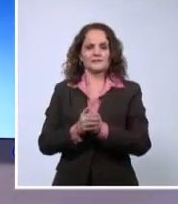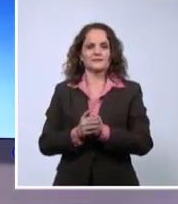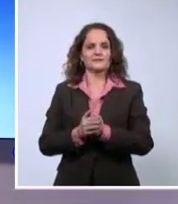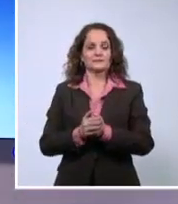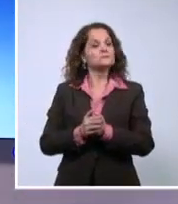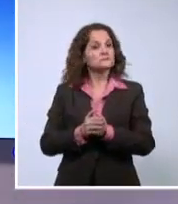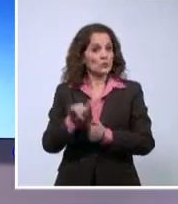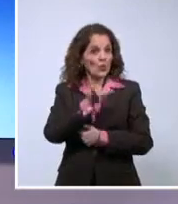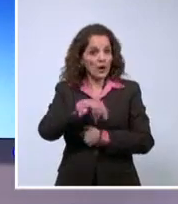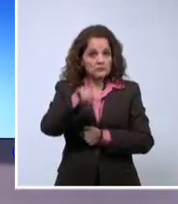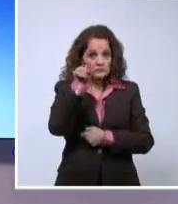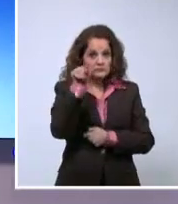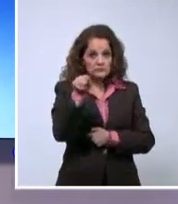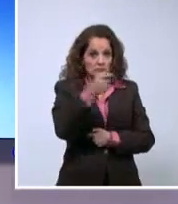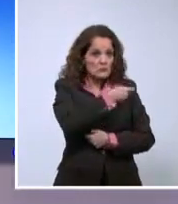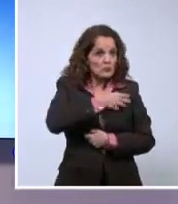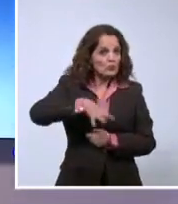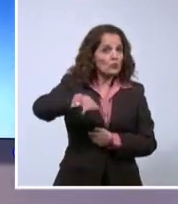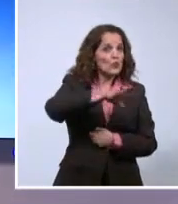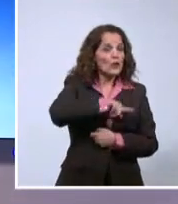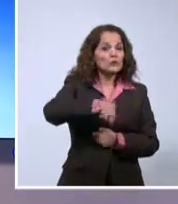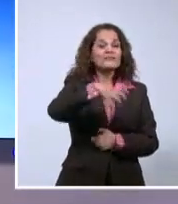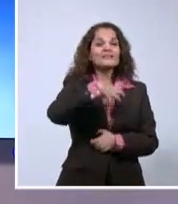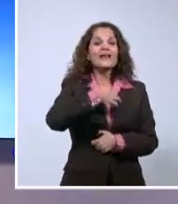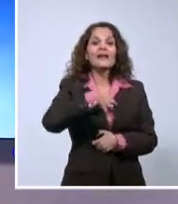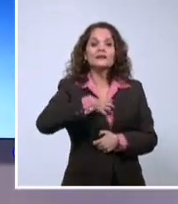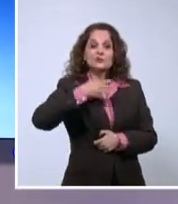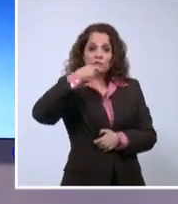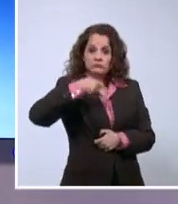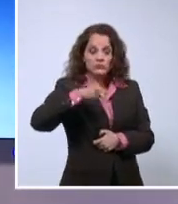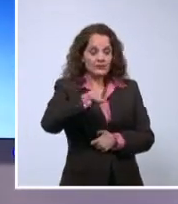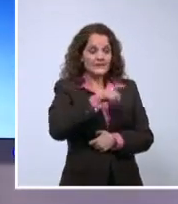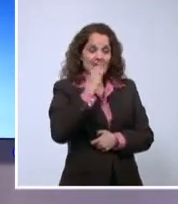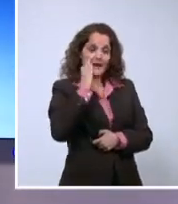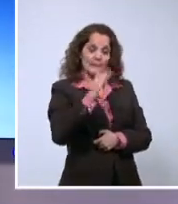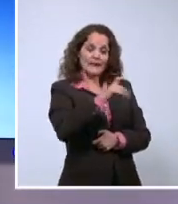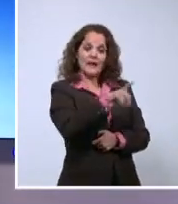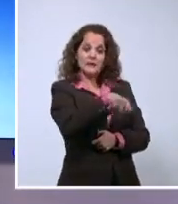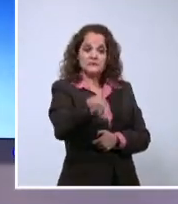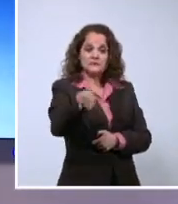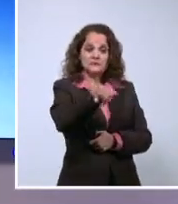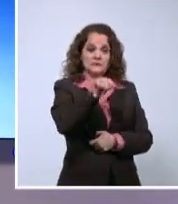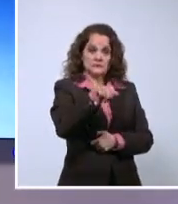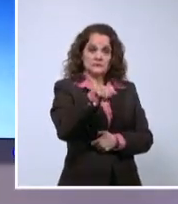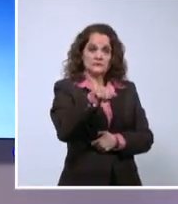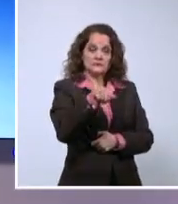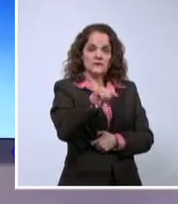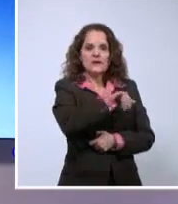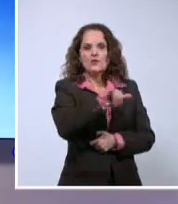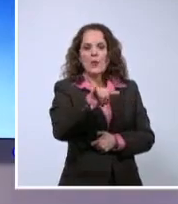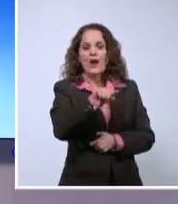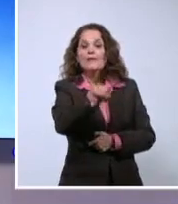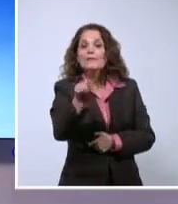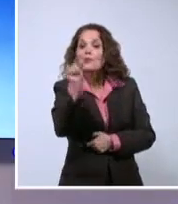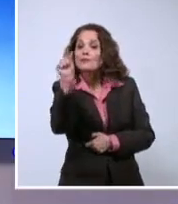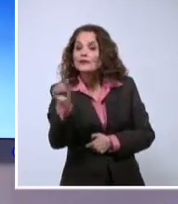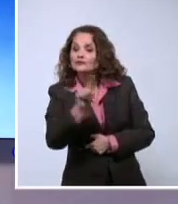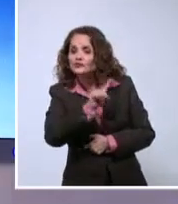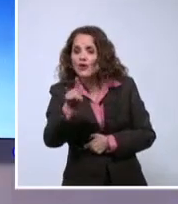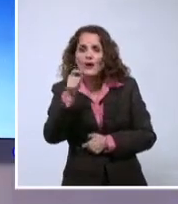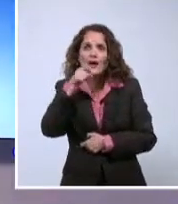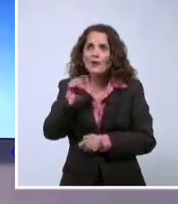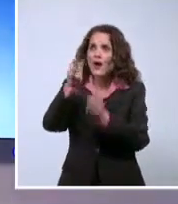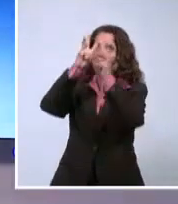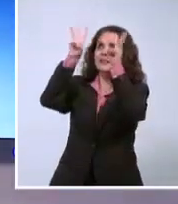tiene derechos y deben ser respetados. Pero si usted mismo quebranta esa propia intimidad publicando en redes